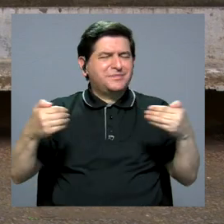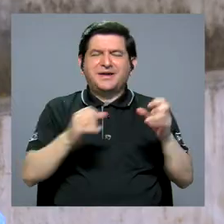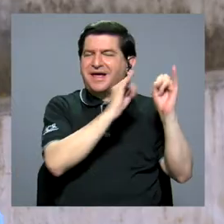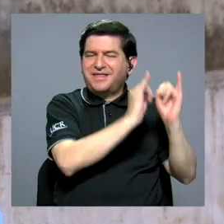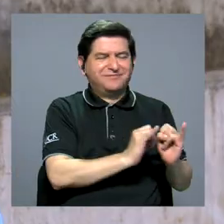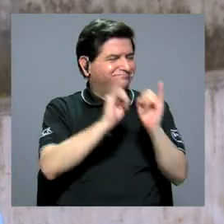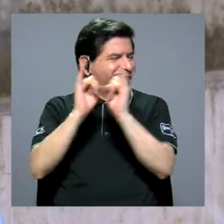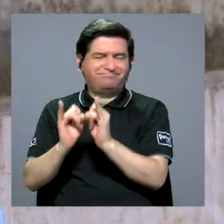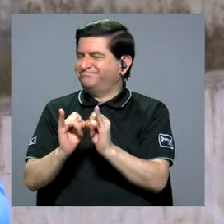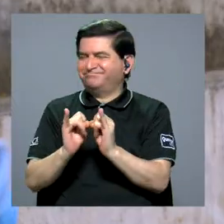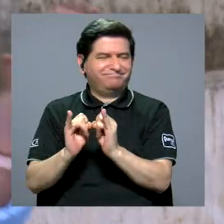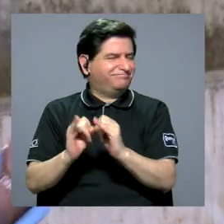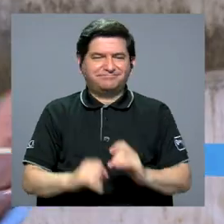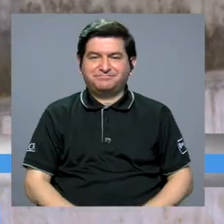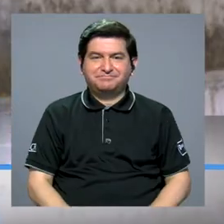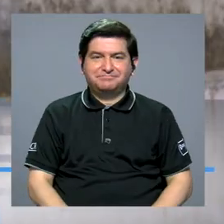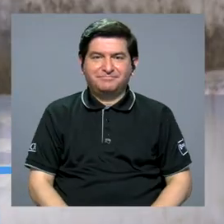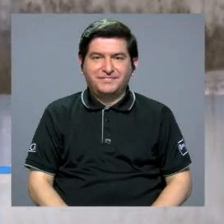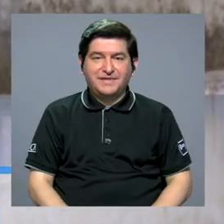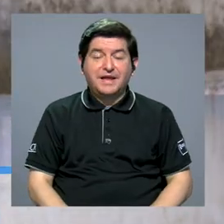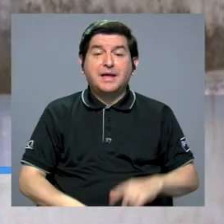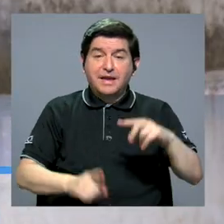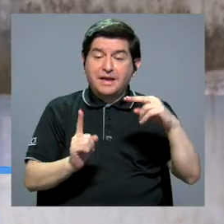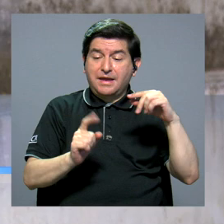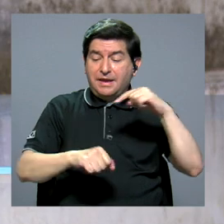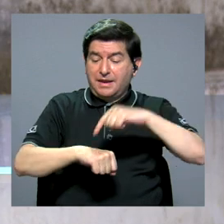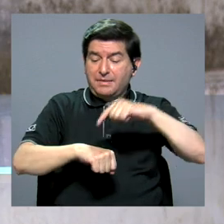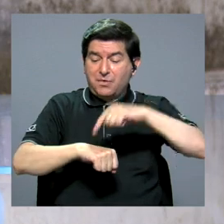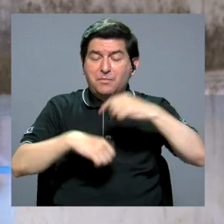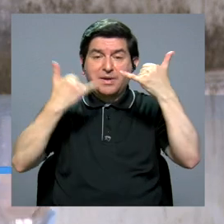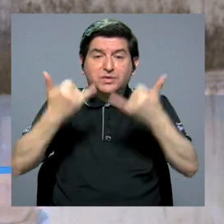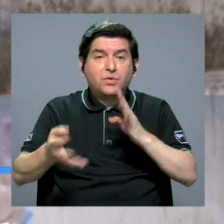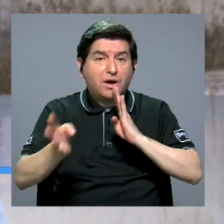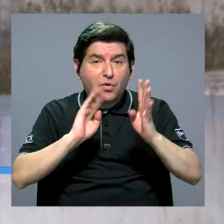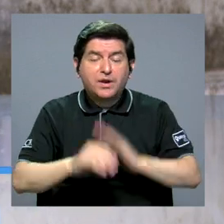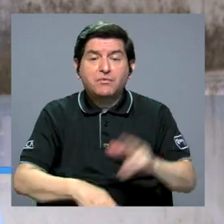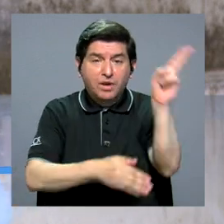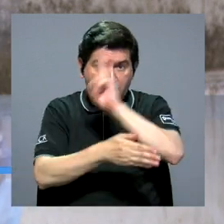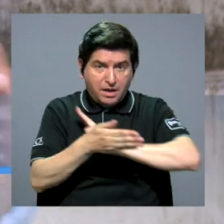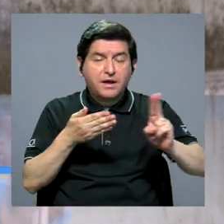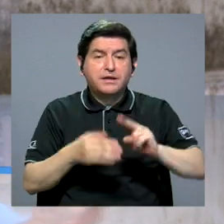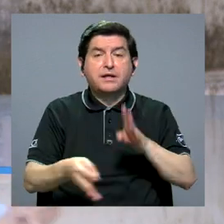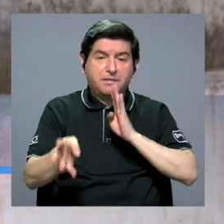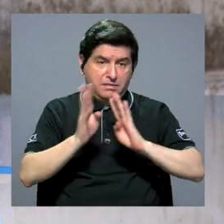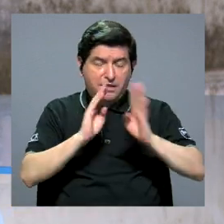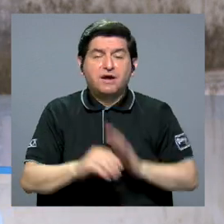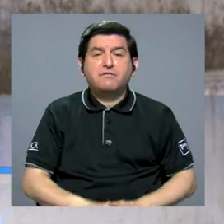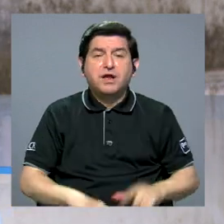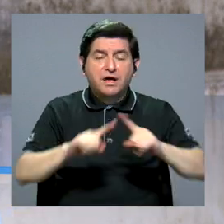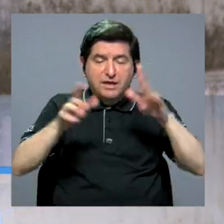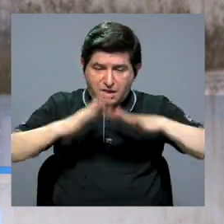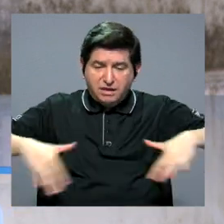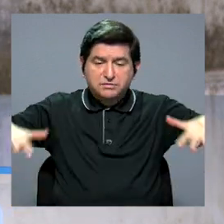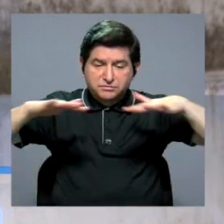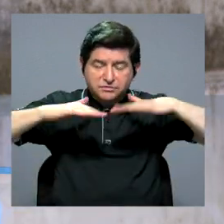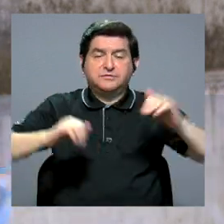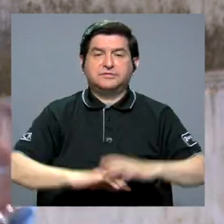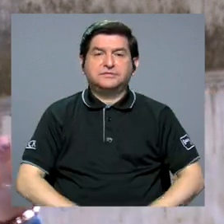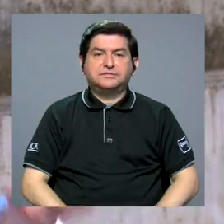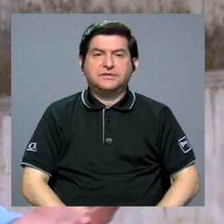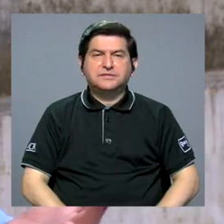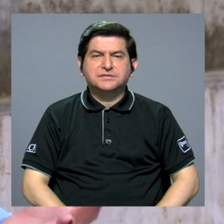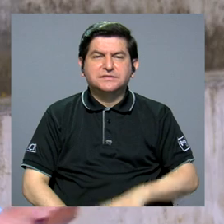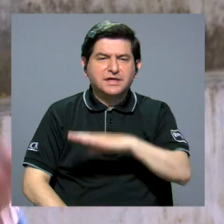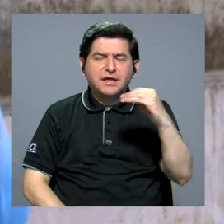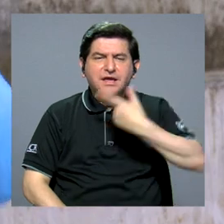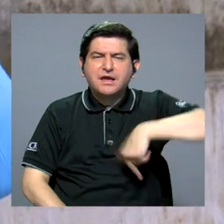o individual. Y que, bueno, que es el momento de hablar de la universidad, de hablar en nuestros espacios y